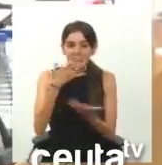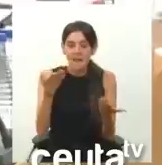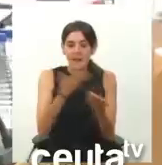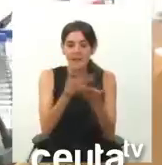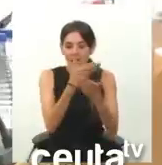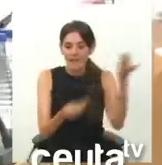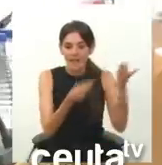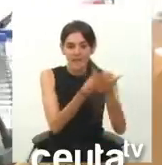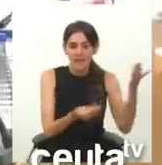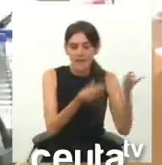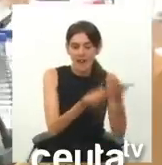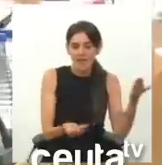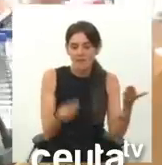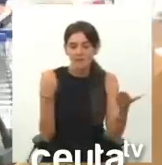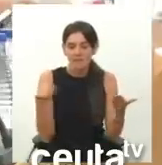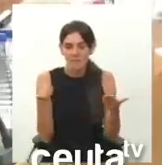fallaban constantemente.